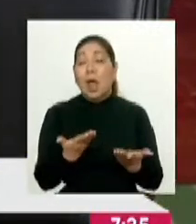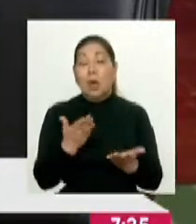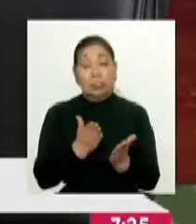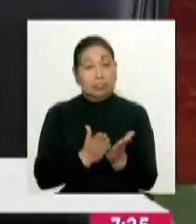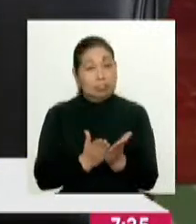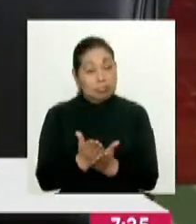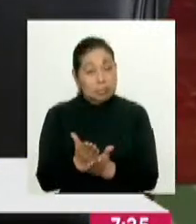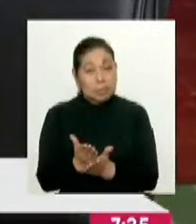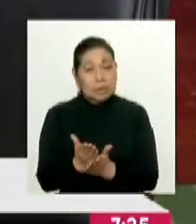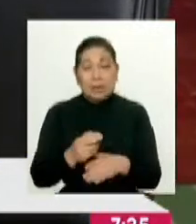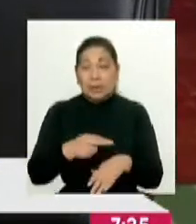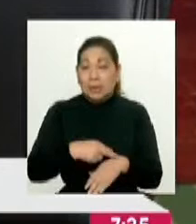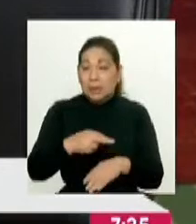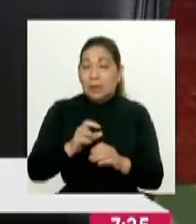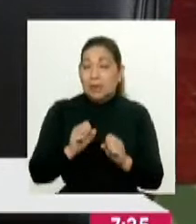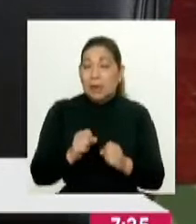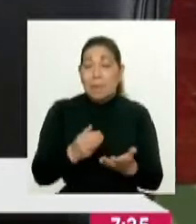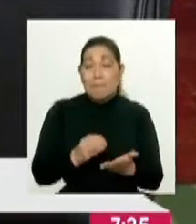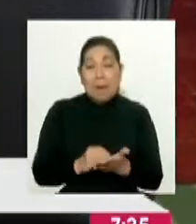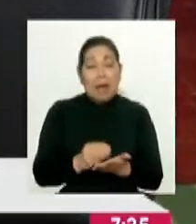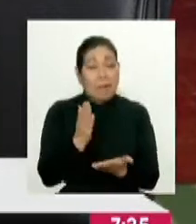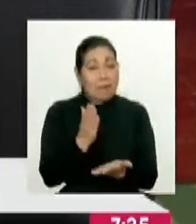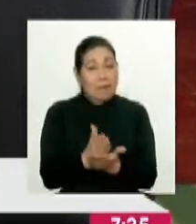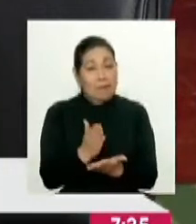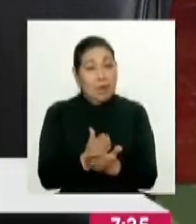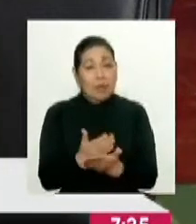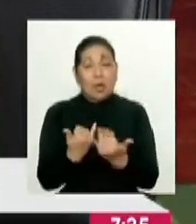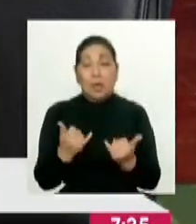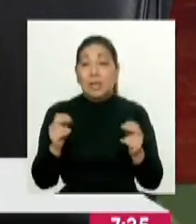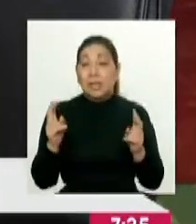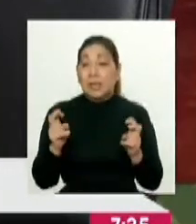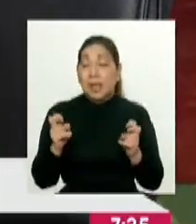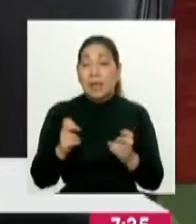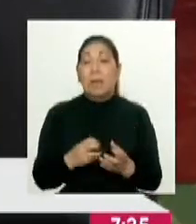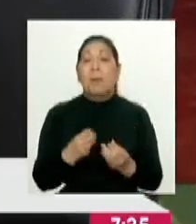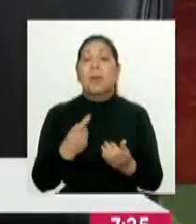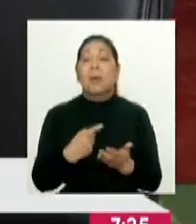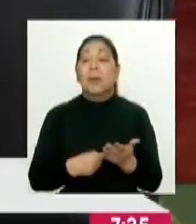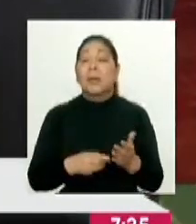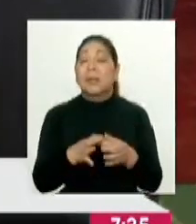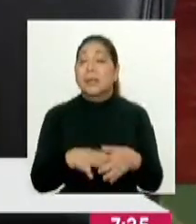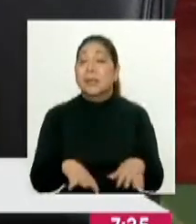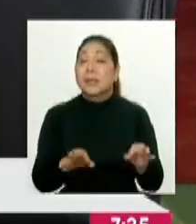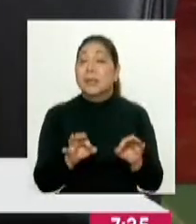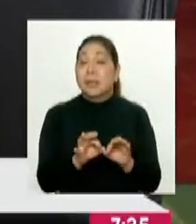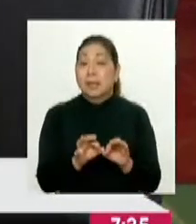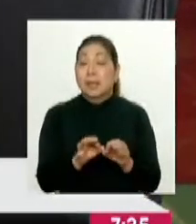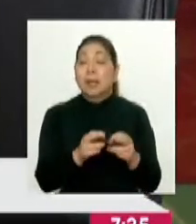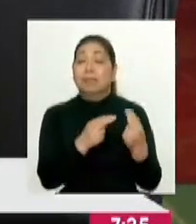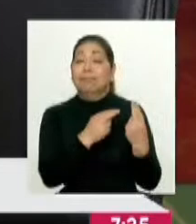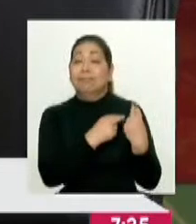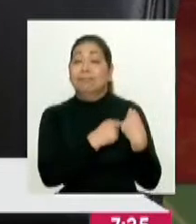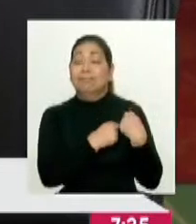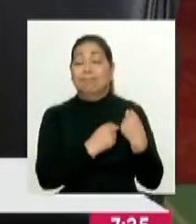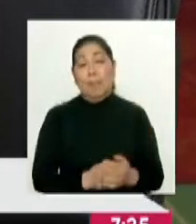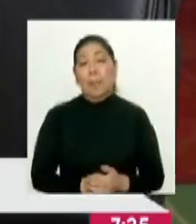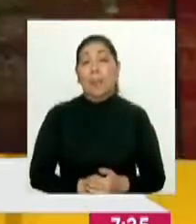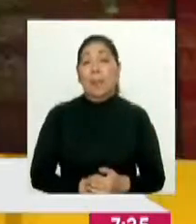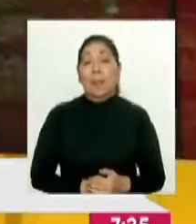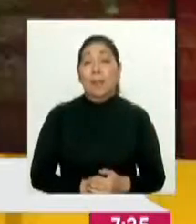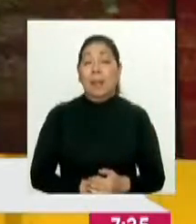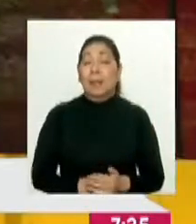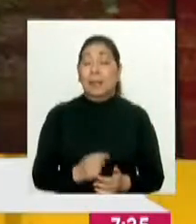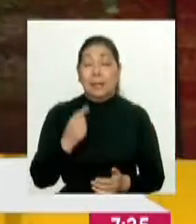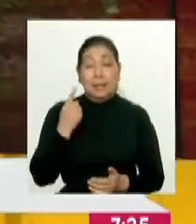legislaciones en la región en donde son más rigurosos con estos temas, porque es importante el tema de la responsabilidad. Quedaste